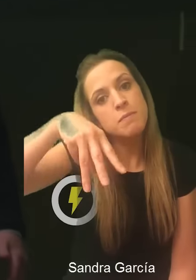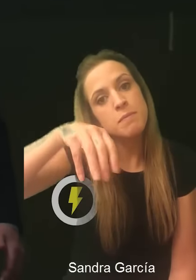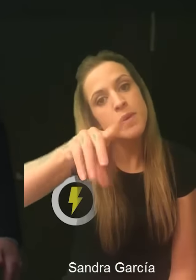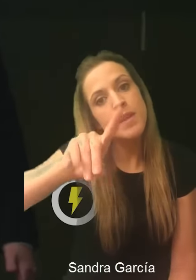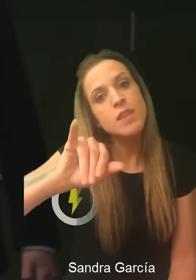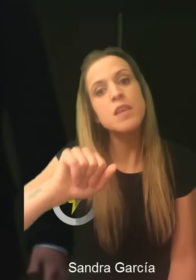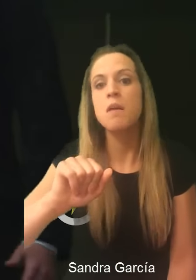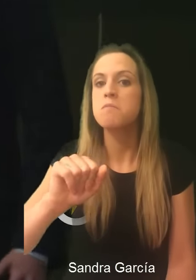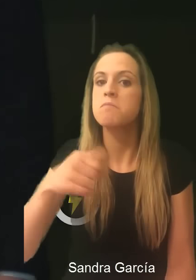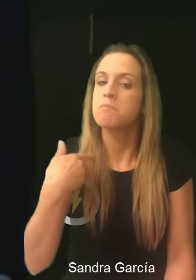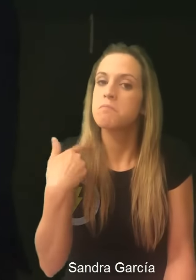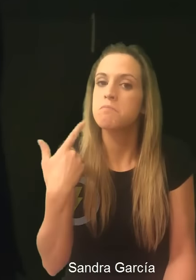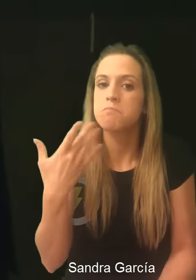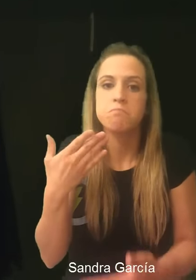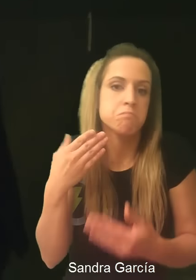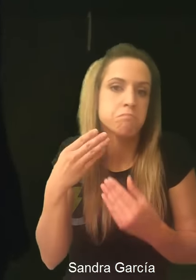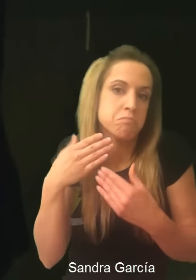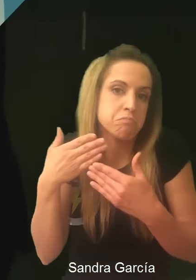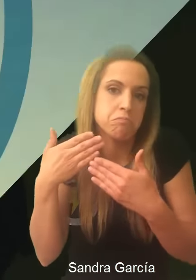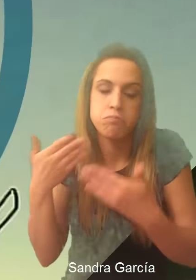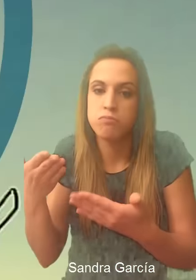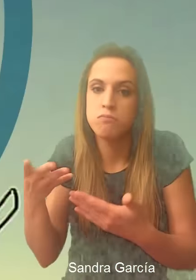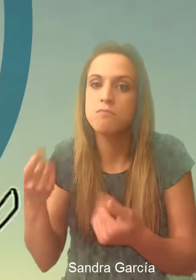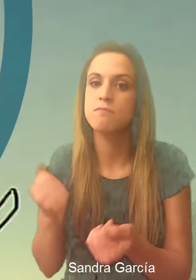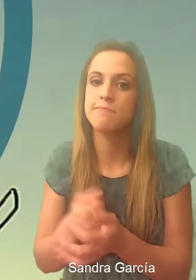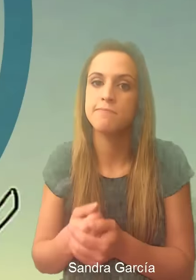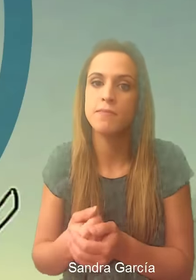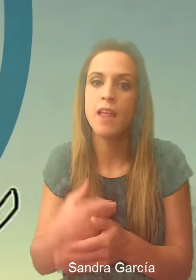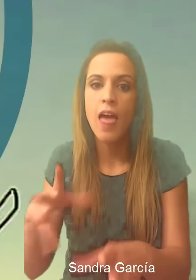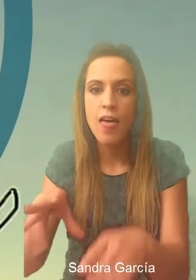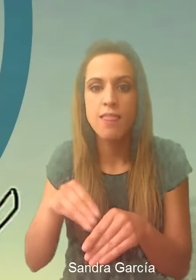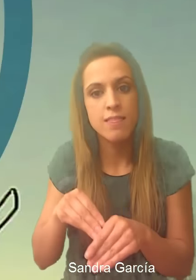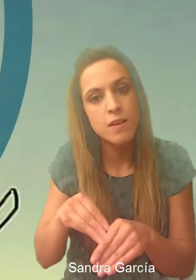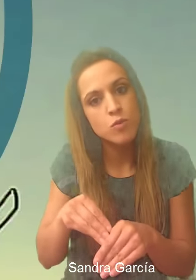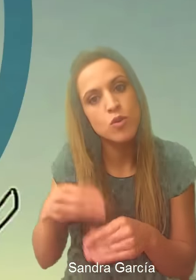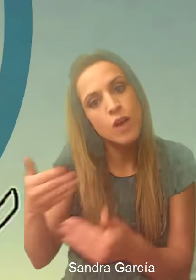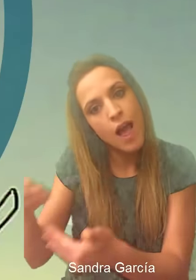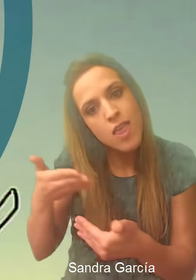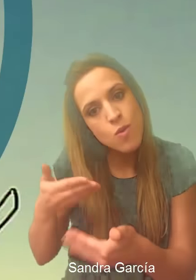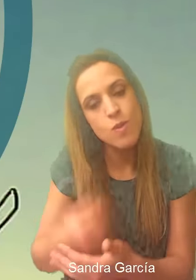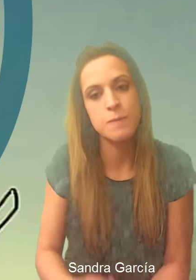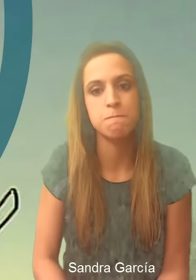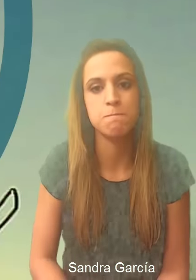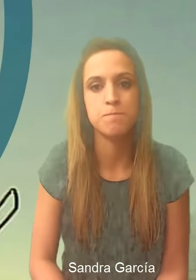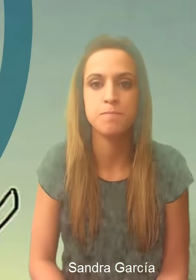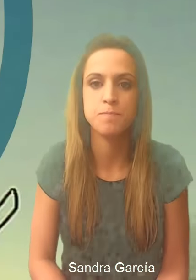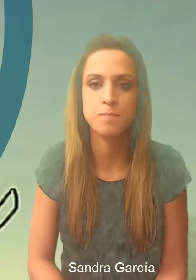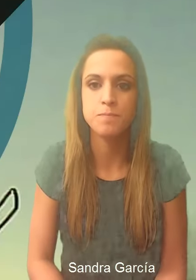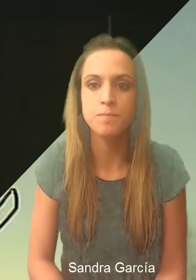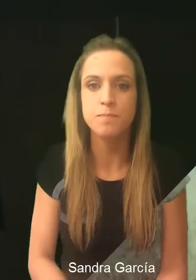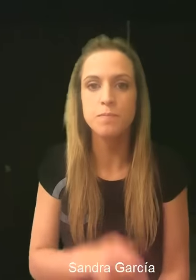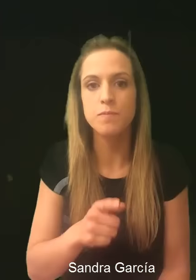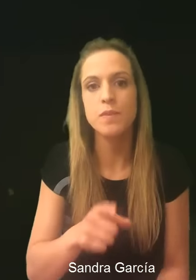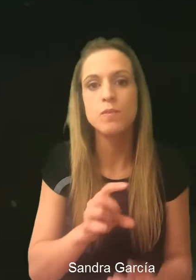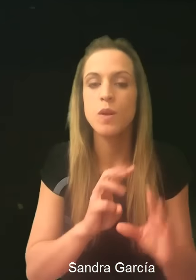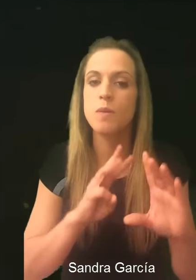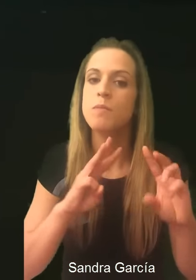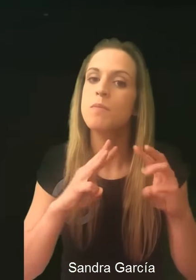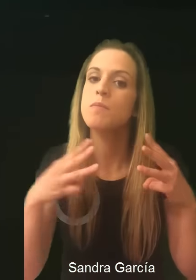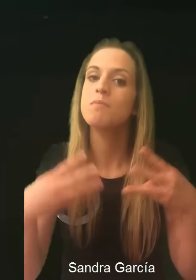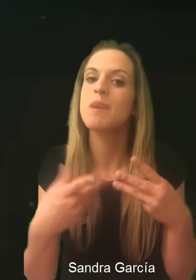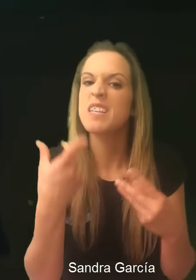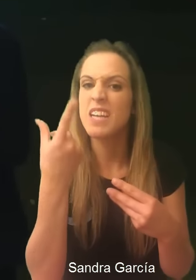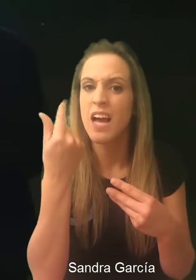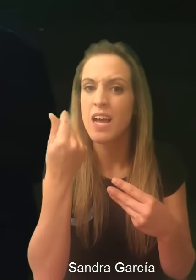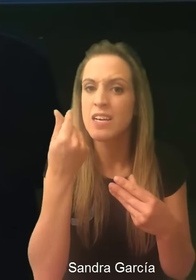En este caso Alfonso Alcántara y creamos www.domolectra.com. Es una página web basada en WordPress de